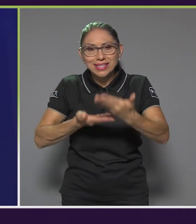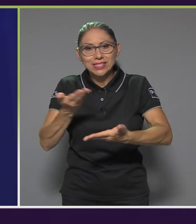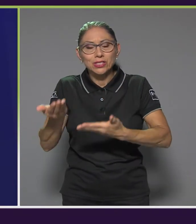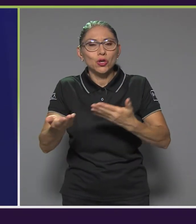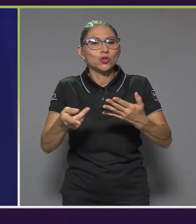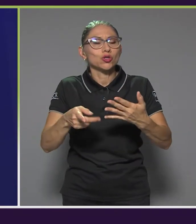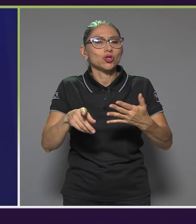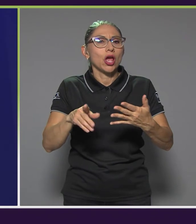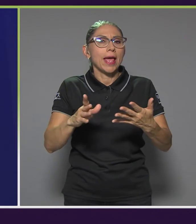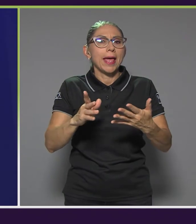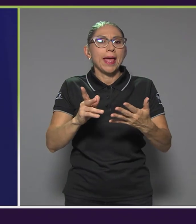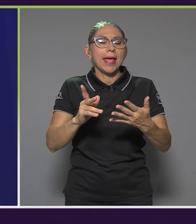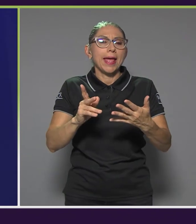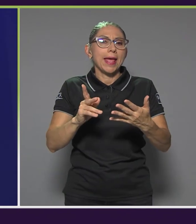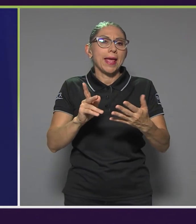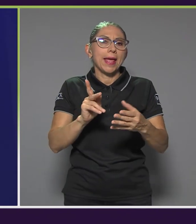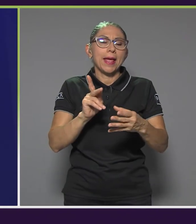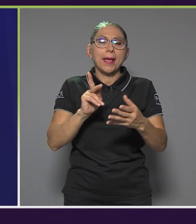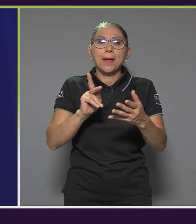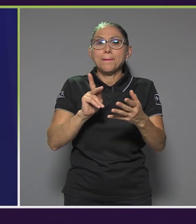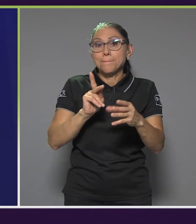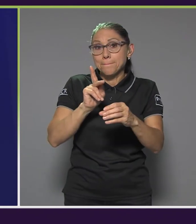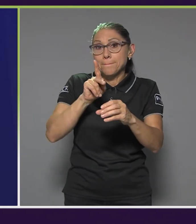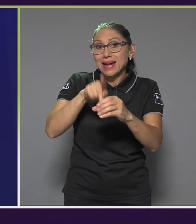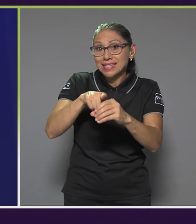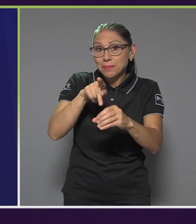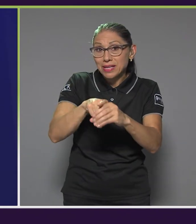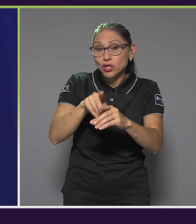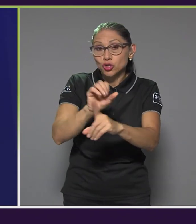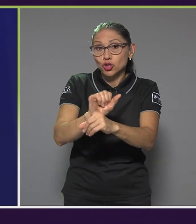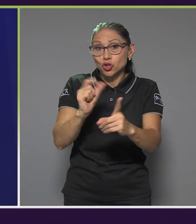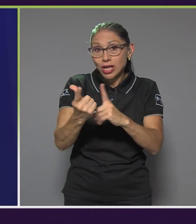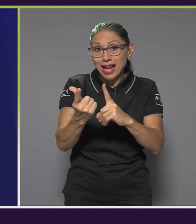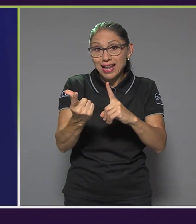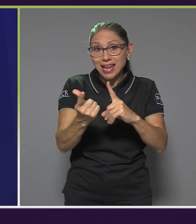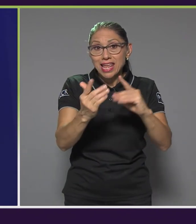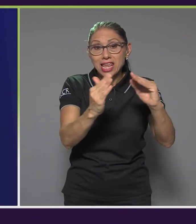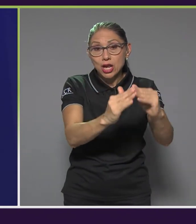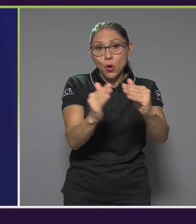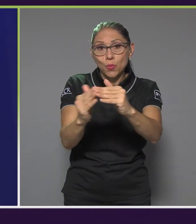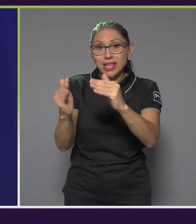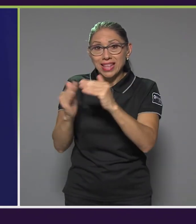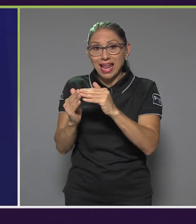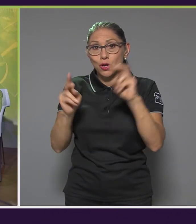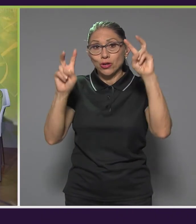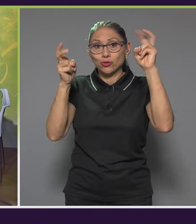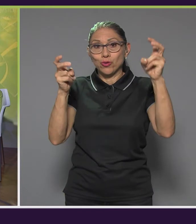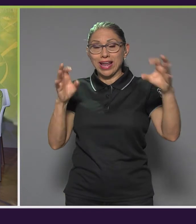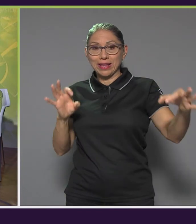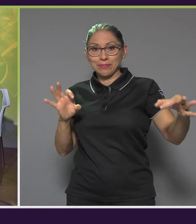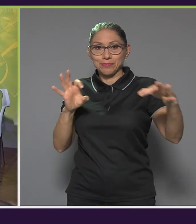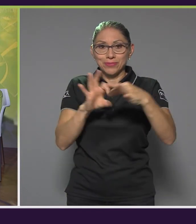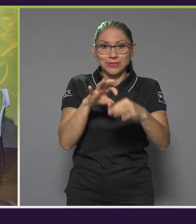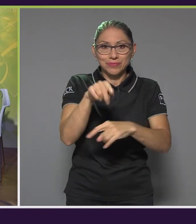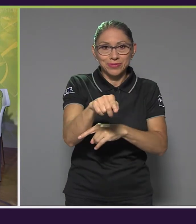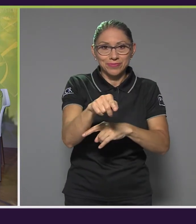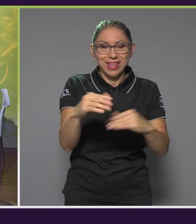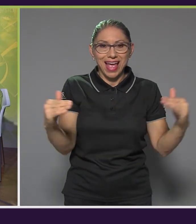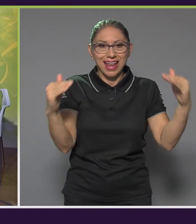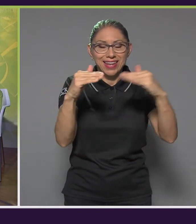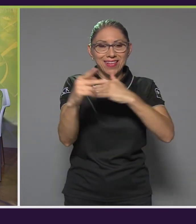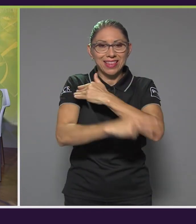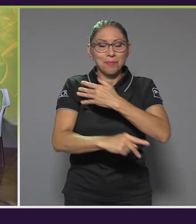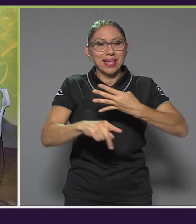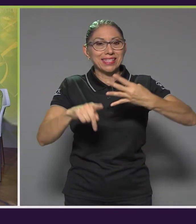participación social, comunitaria es un eje transversal de esta iniciativa a nivel país y